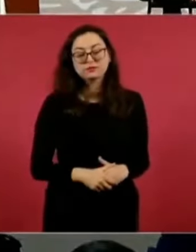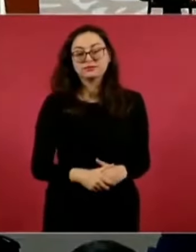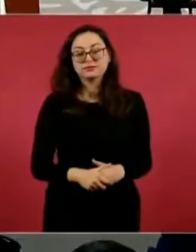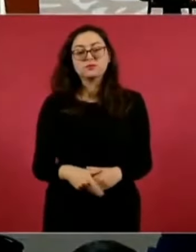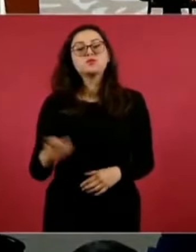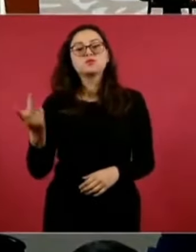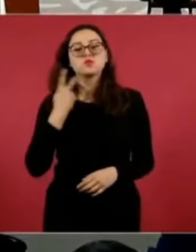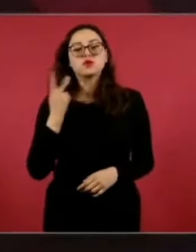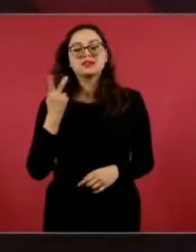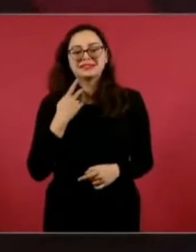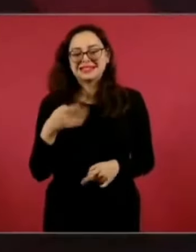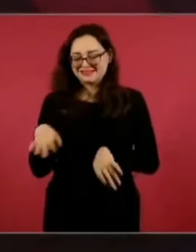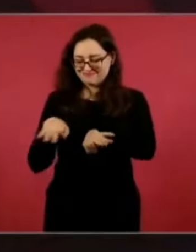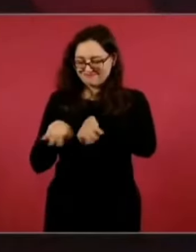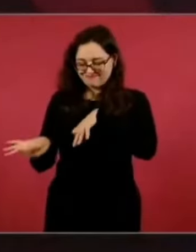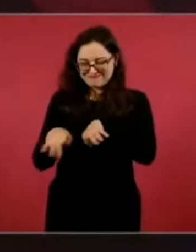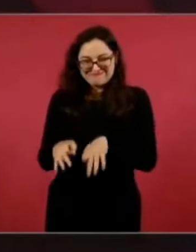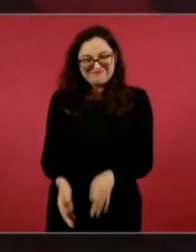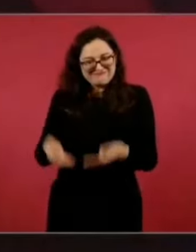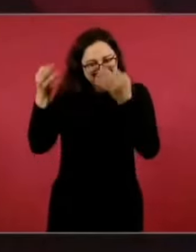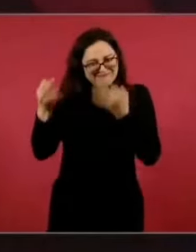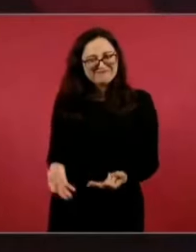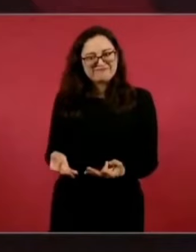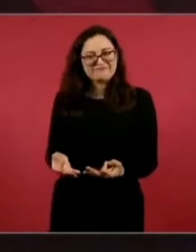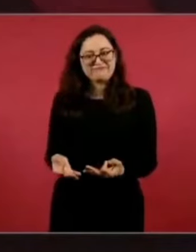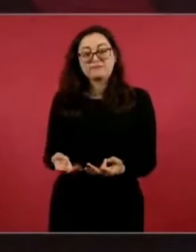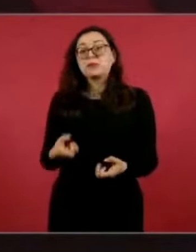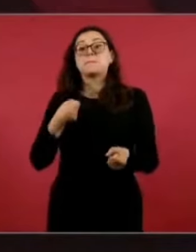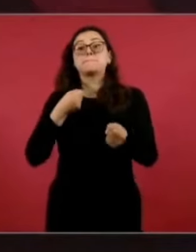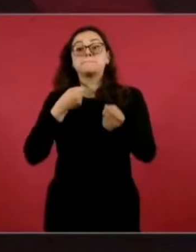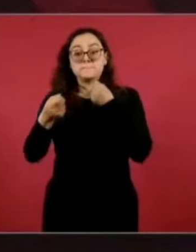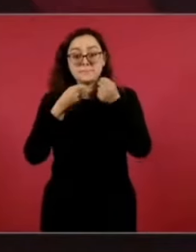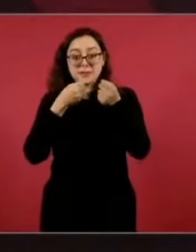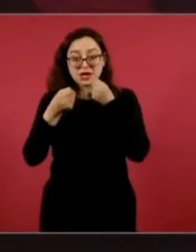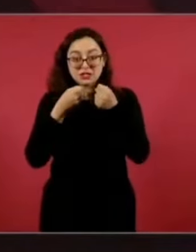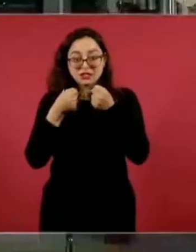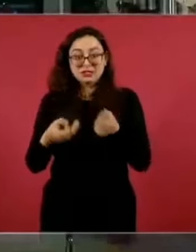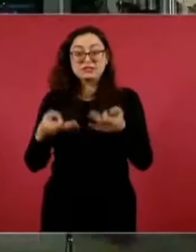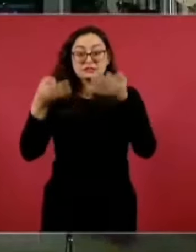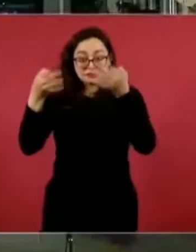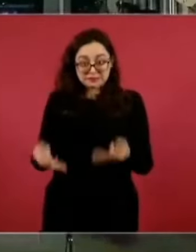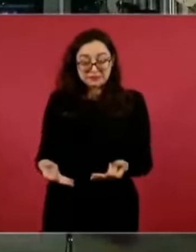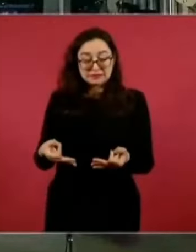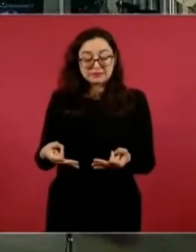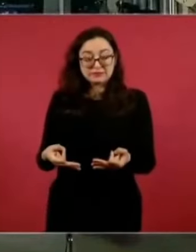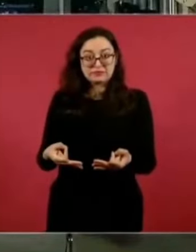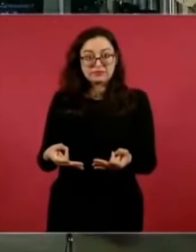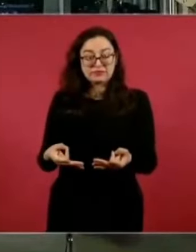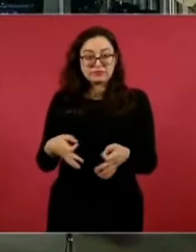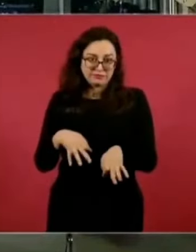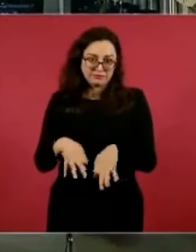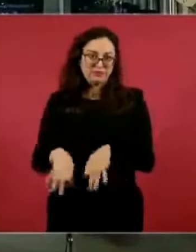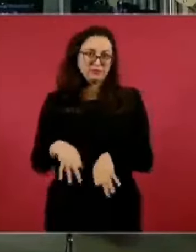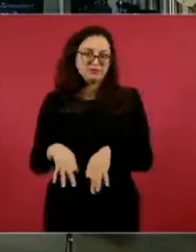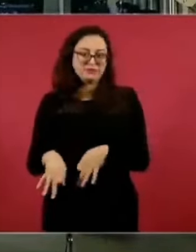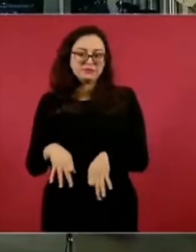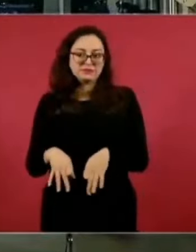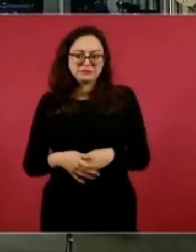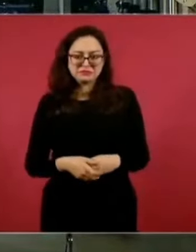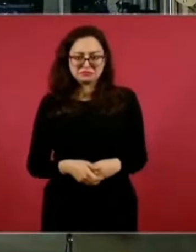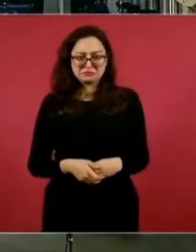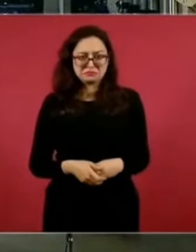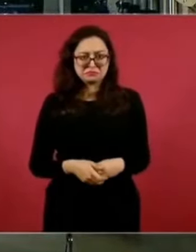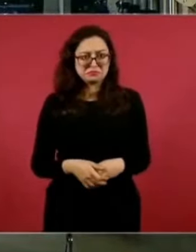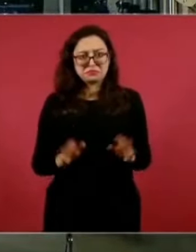oficio, igual el del periodismo. A ver, ponga cualquiera a